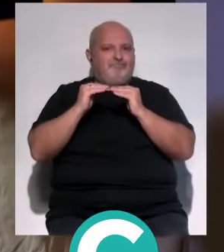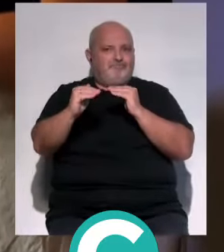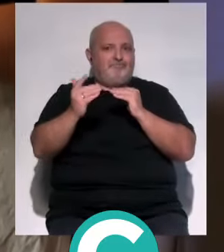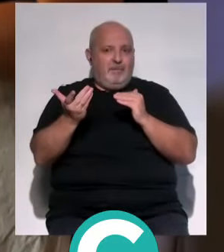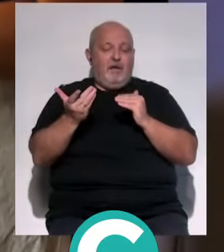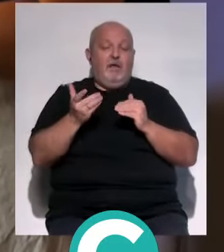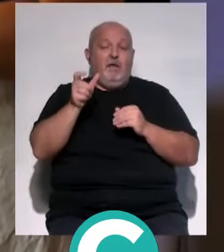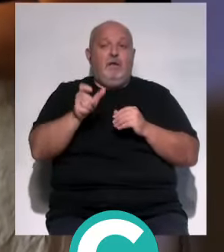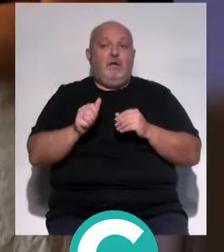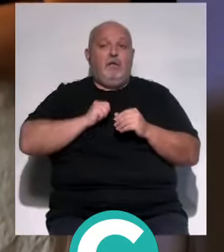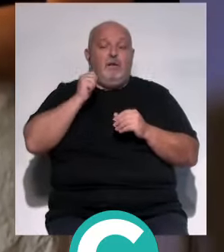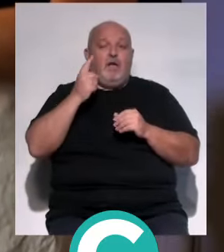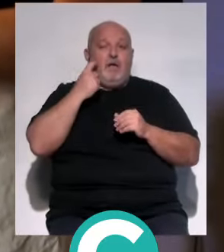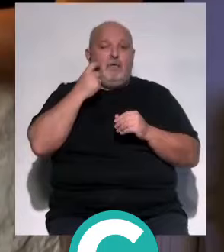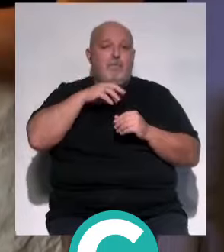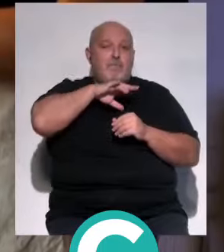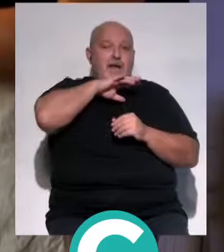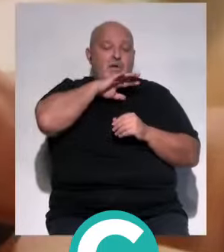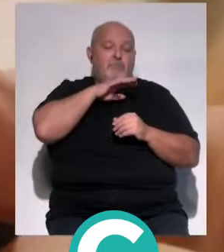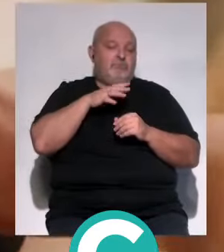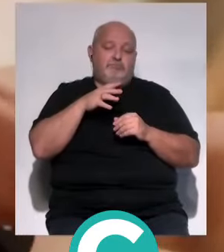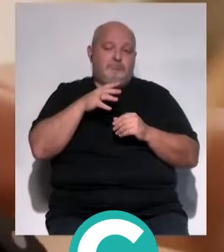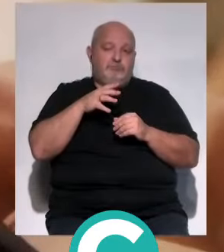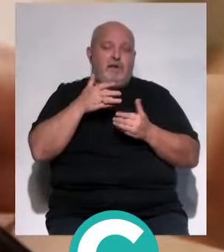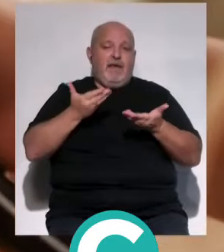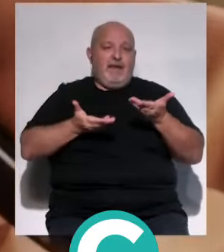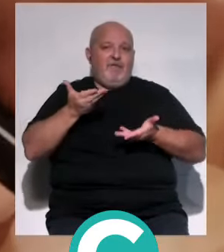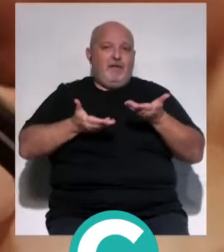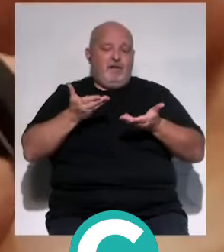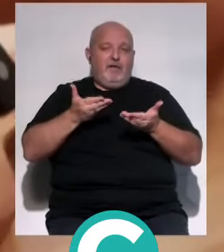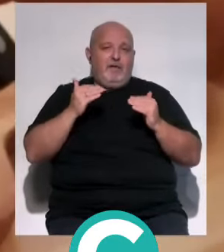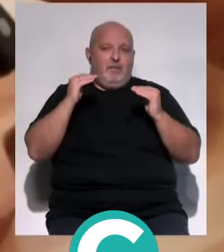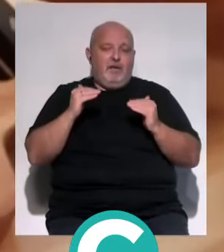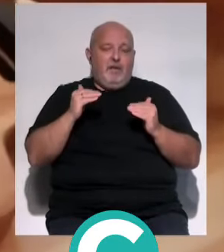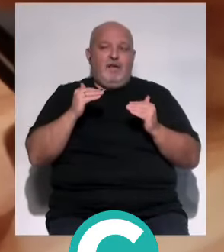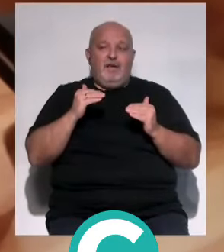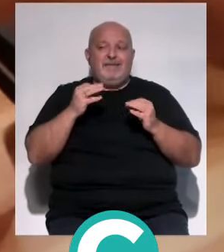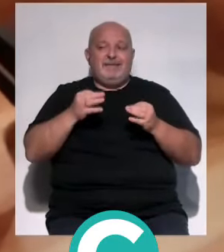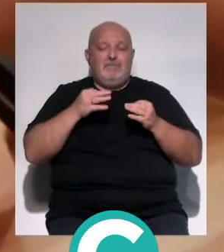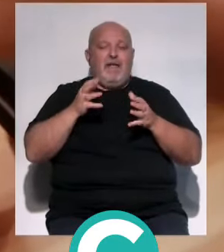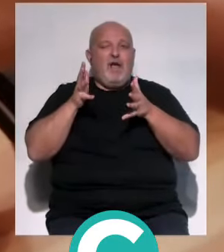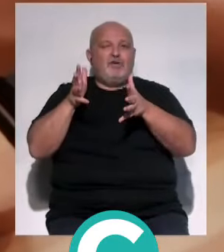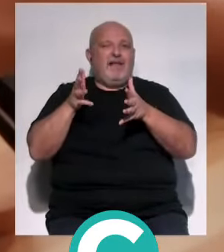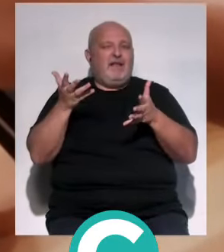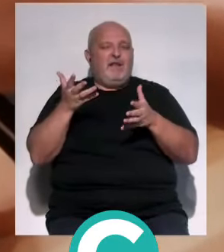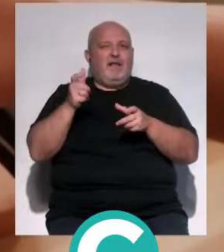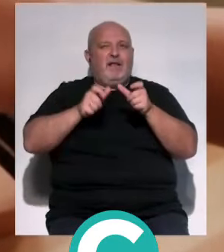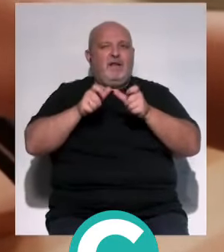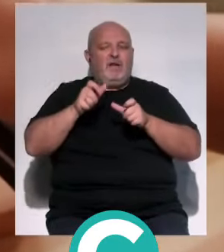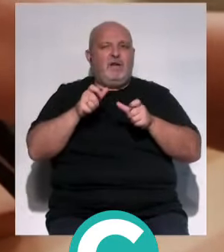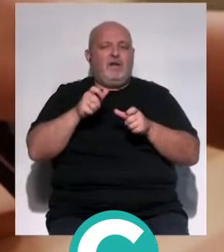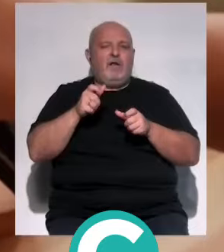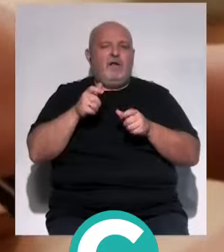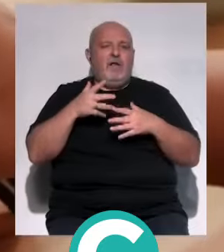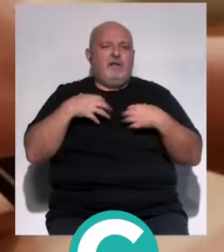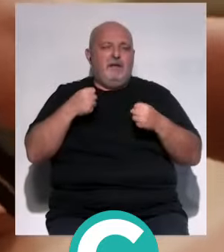Si eres una persona que tiene unos hábitos muy malos, el simple hecho de equilibrar va a bajar de peso, porque es verdad que sí que se recomienda a los pacientes que tengan